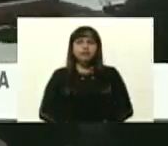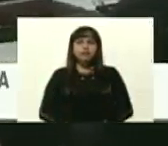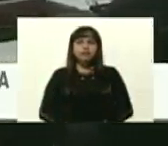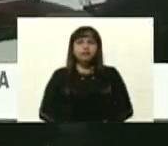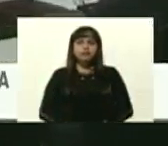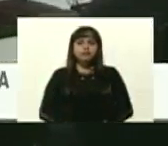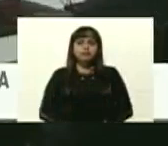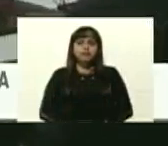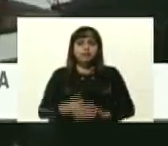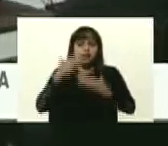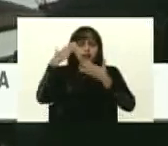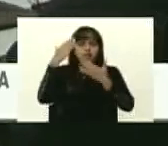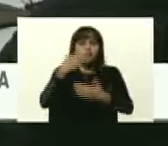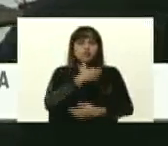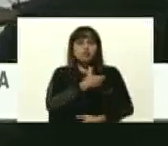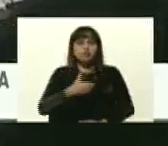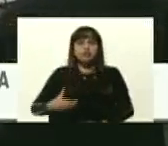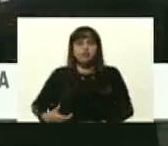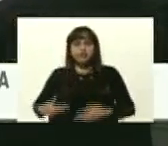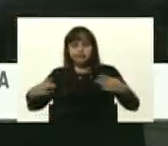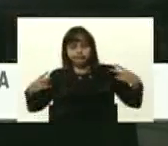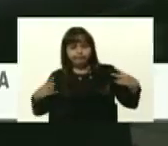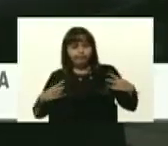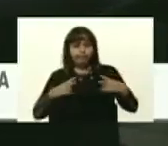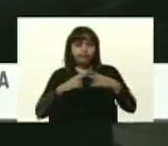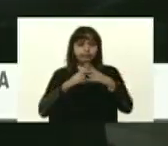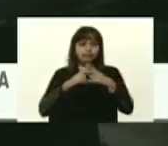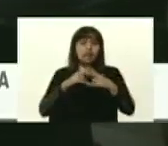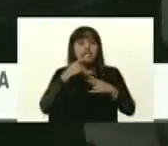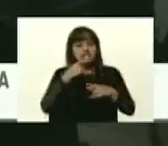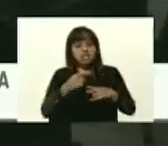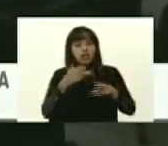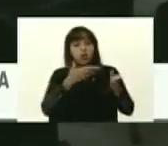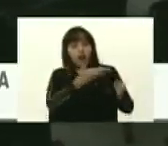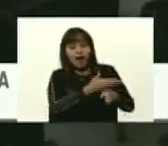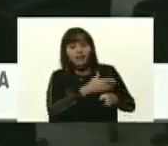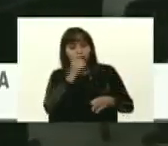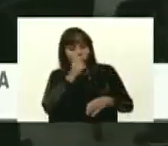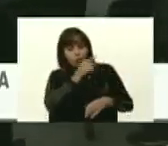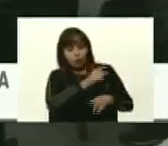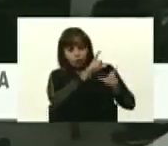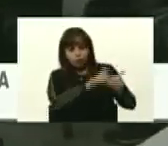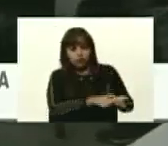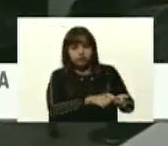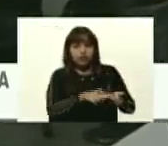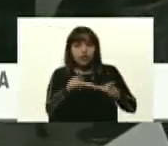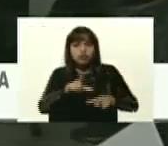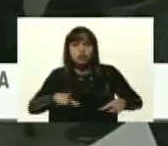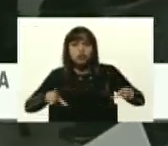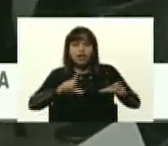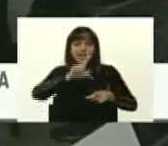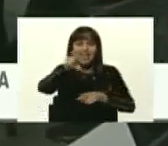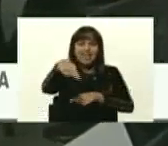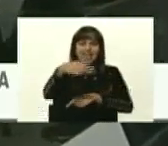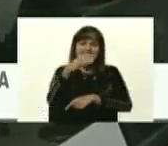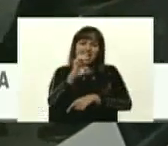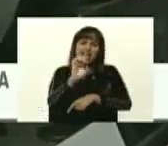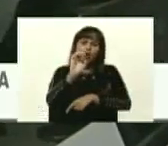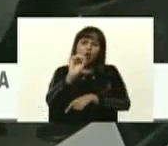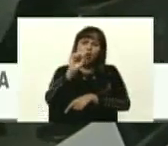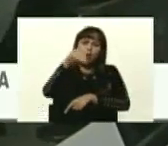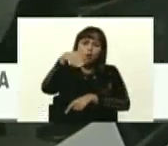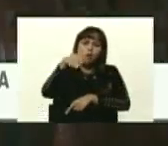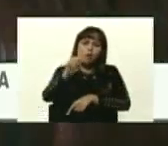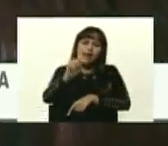Saludos, presidente. Nos encontramos, así como dice el compañero Adolfo Godoy, en la sala de geomática, a través de la cual